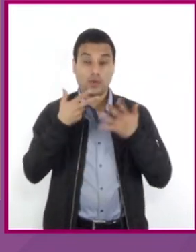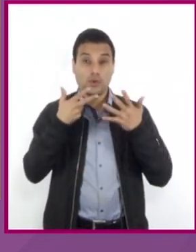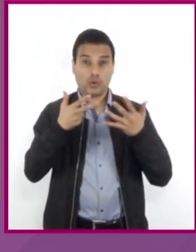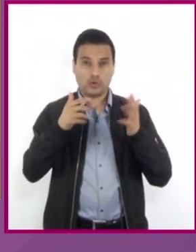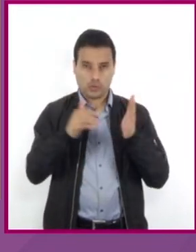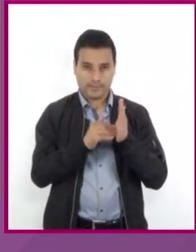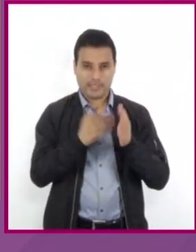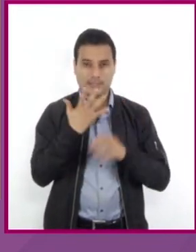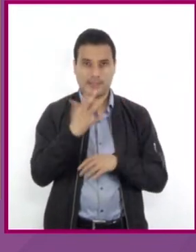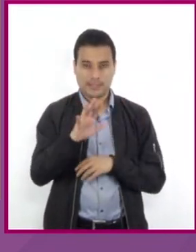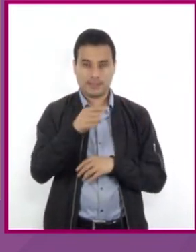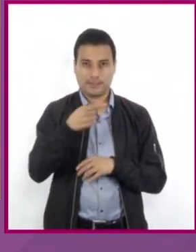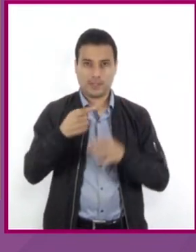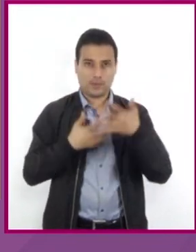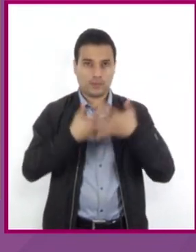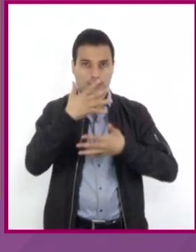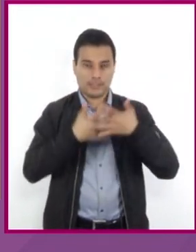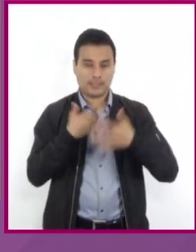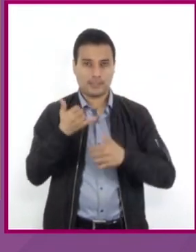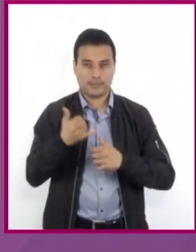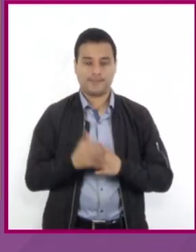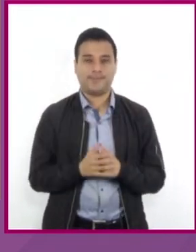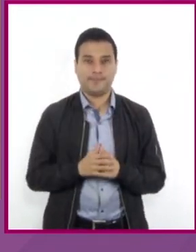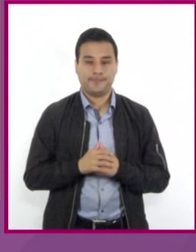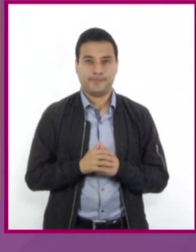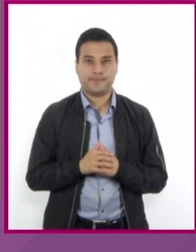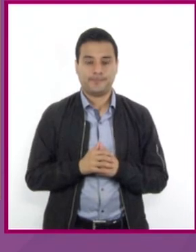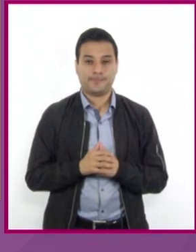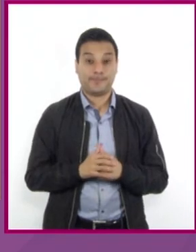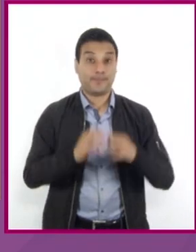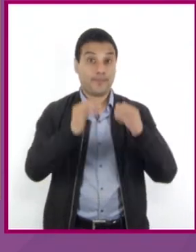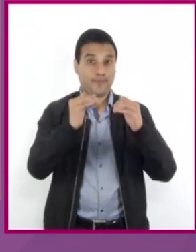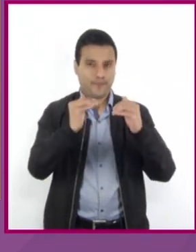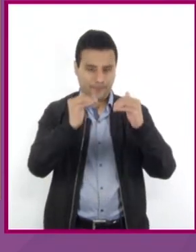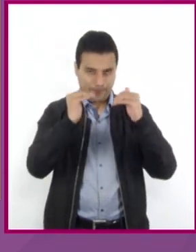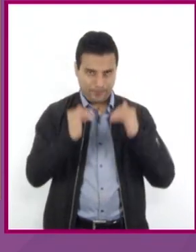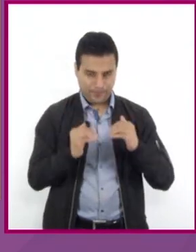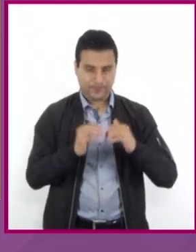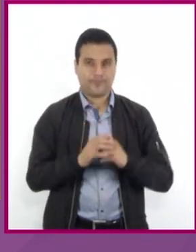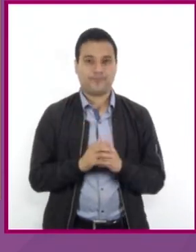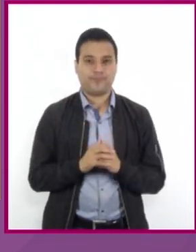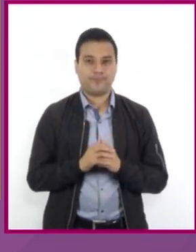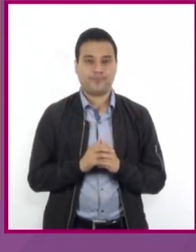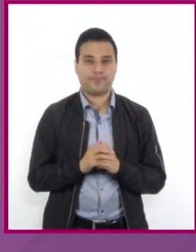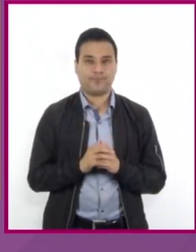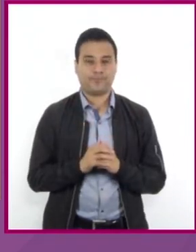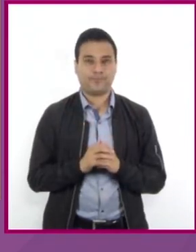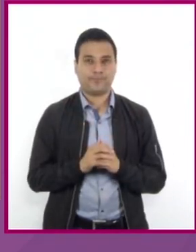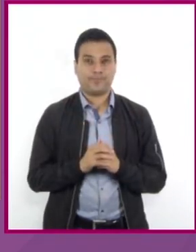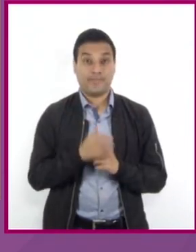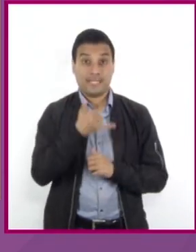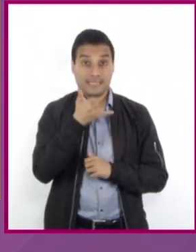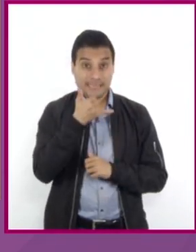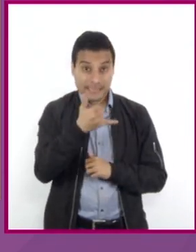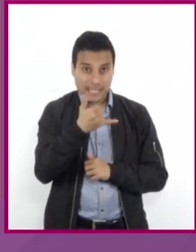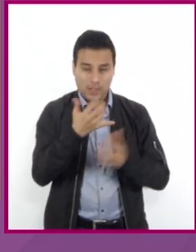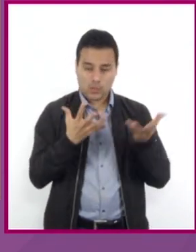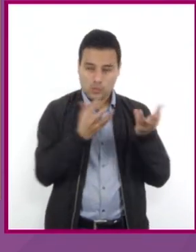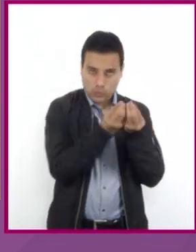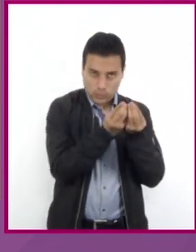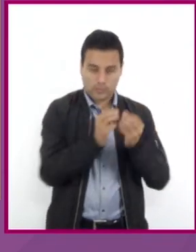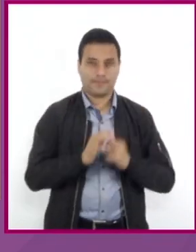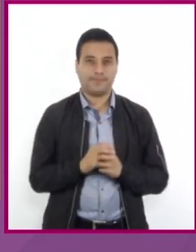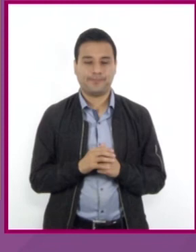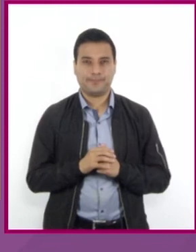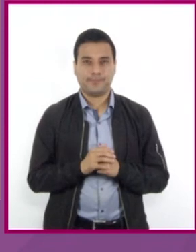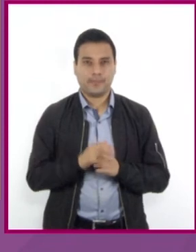menos 15Y agrupamos los términos con la incógnita Y del miembro izquierdo